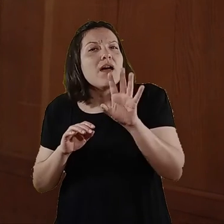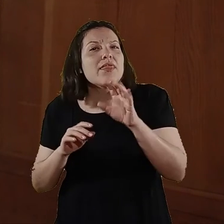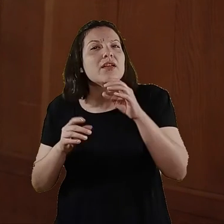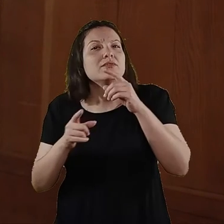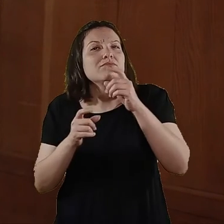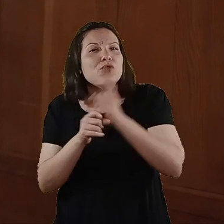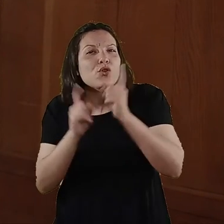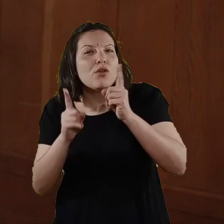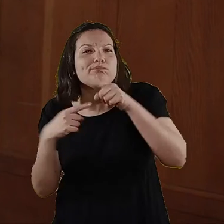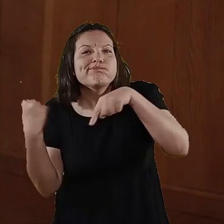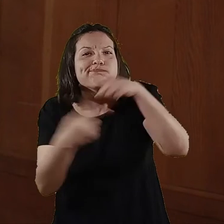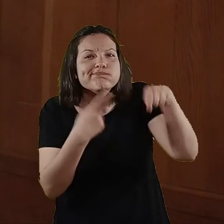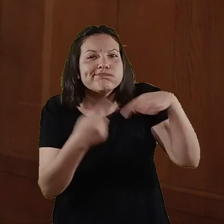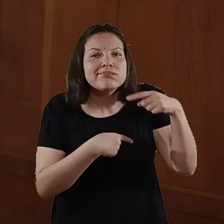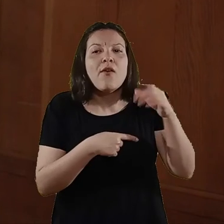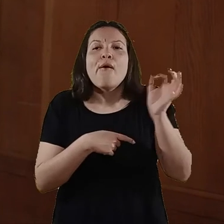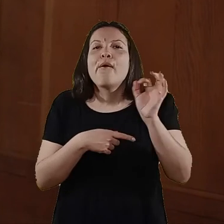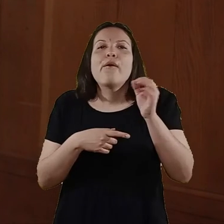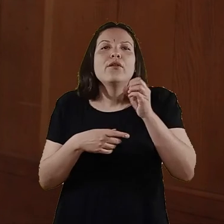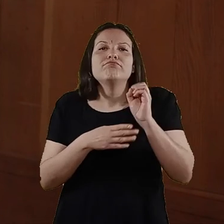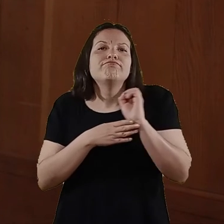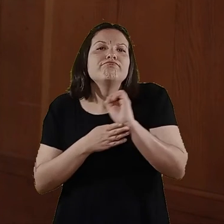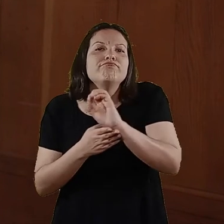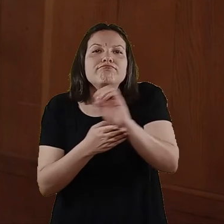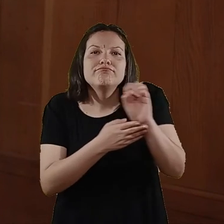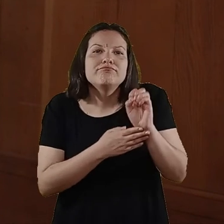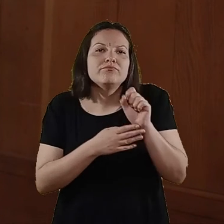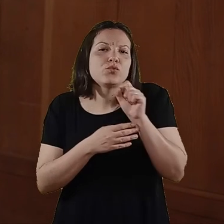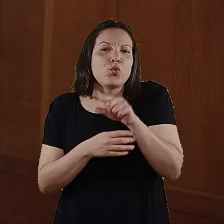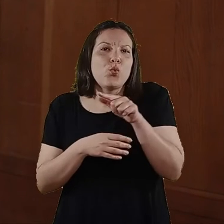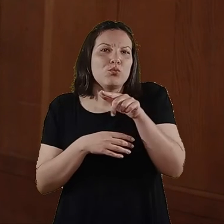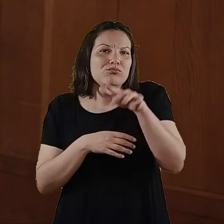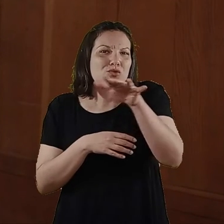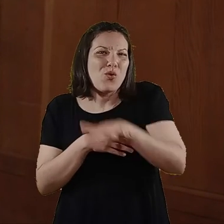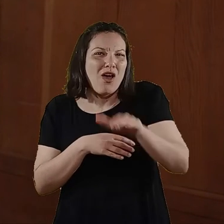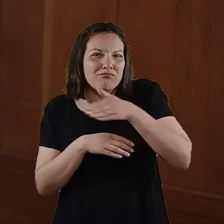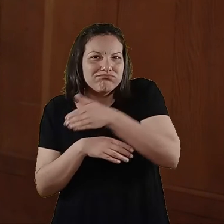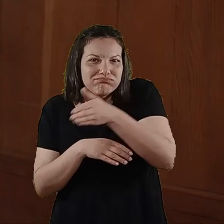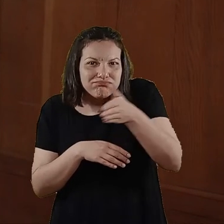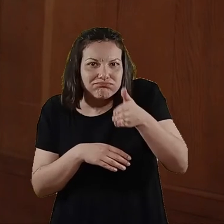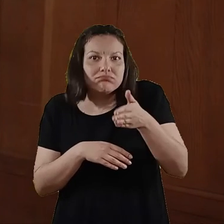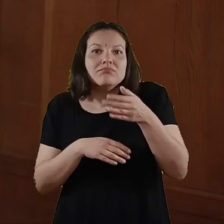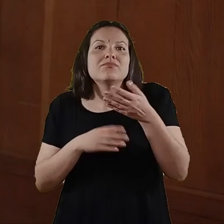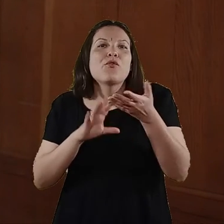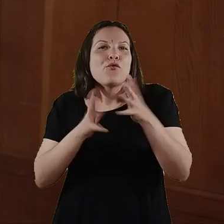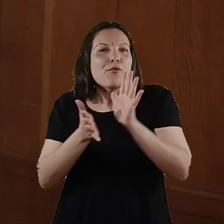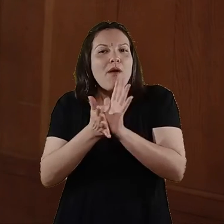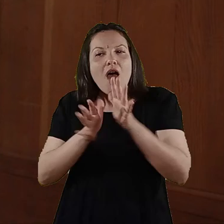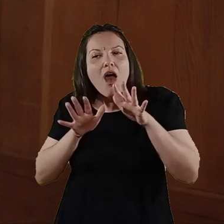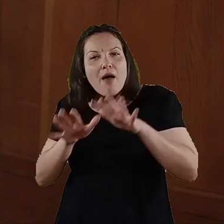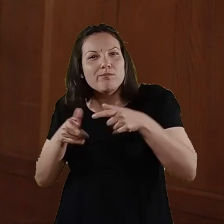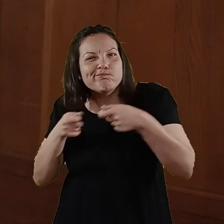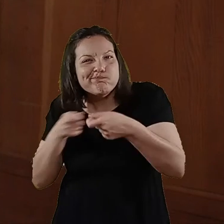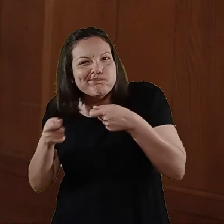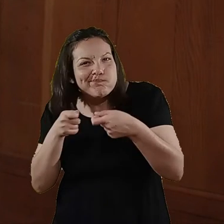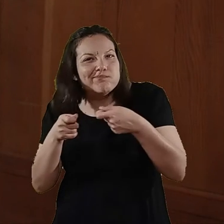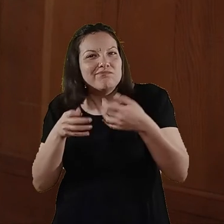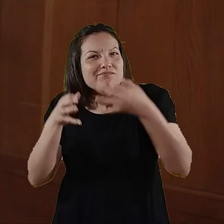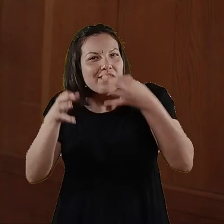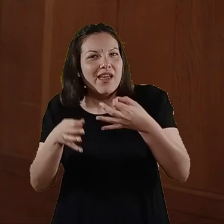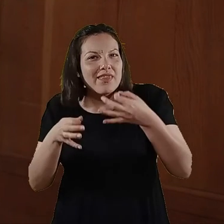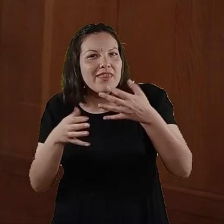entre los profes o en el ámbito donde vos transitás para amenazarlo y producir ese